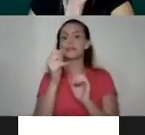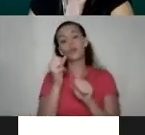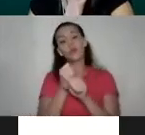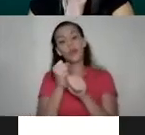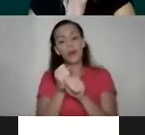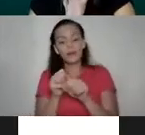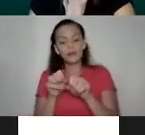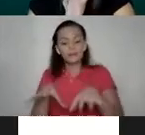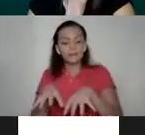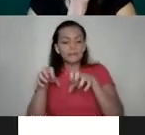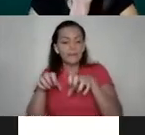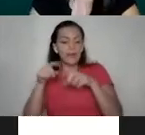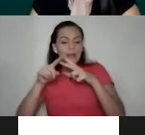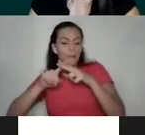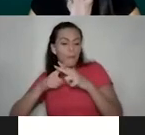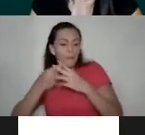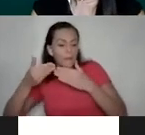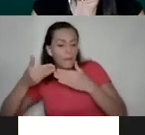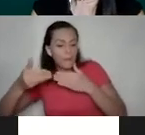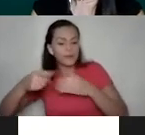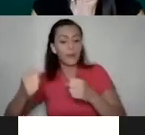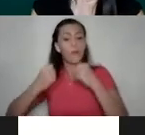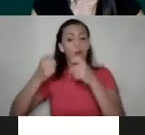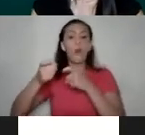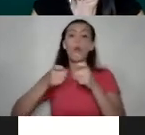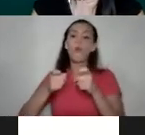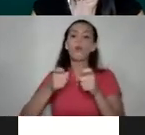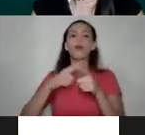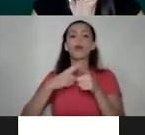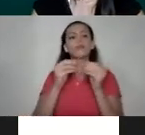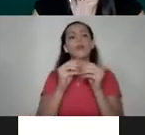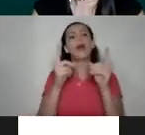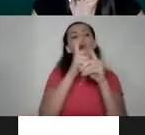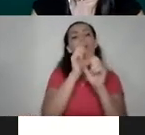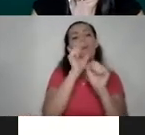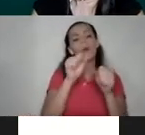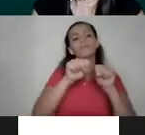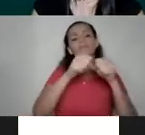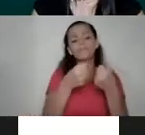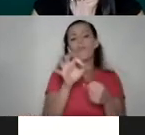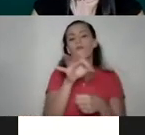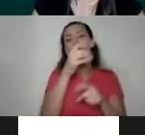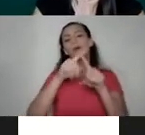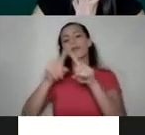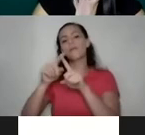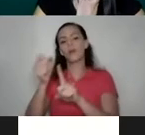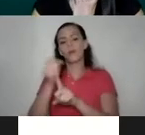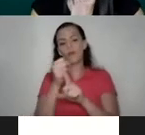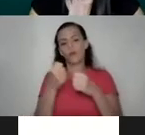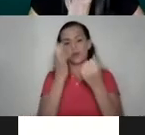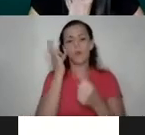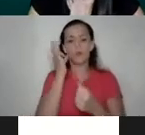ese poder o ese control, tal vez va a ser un poco más complicado poder erradicar las diferentes formas de violencia que tenemos.